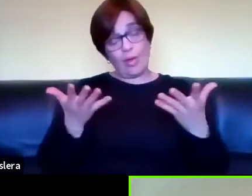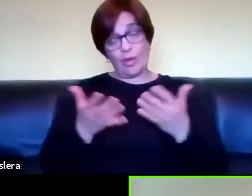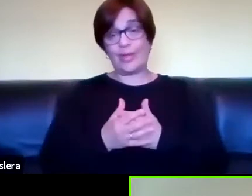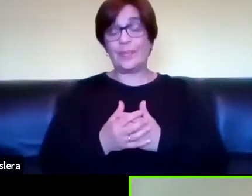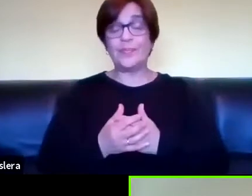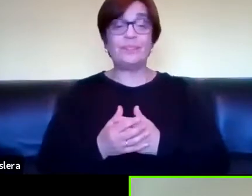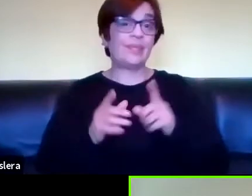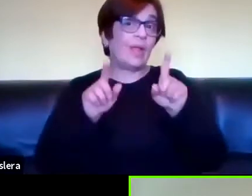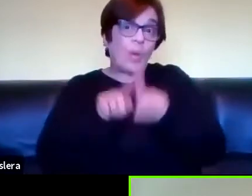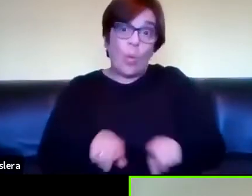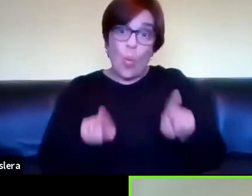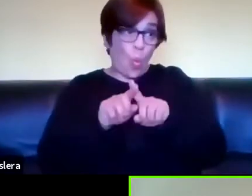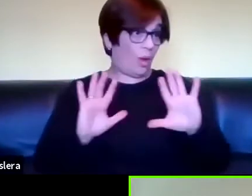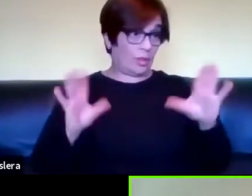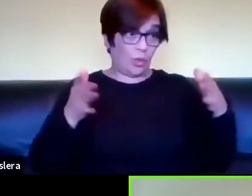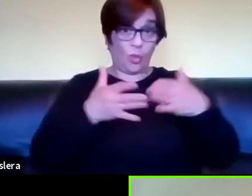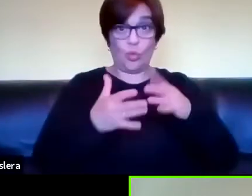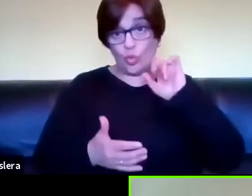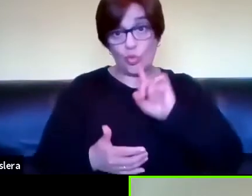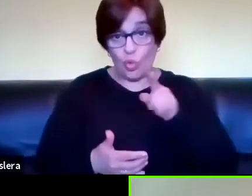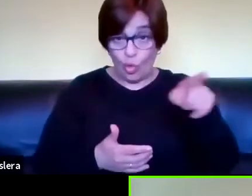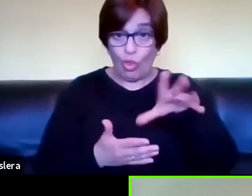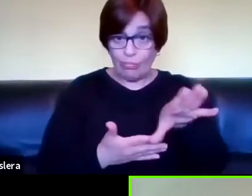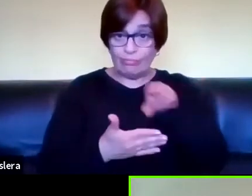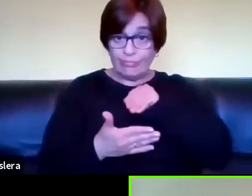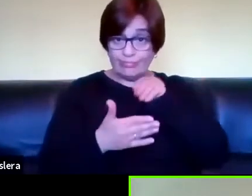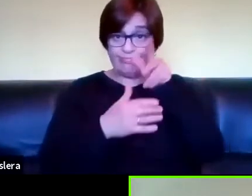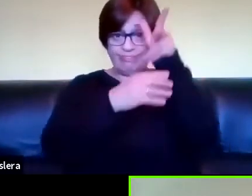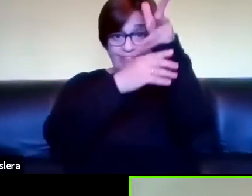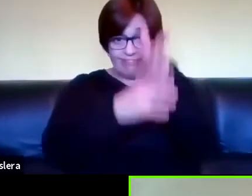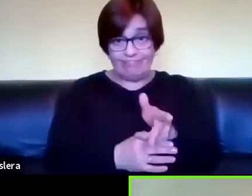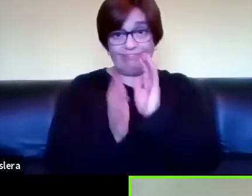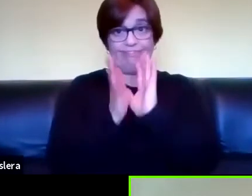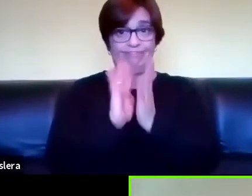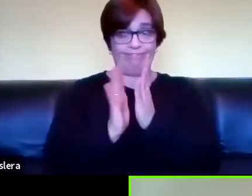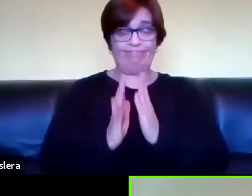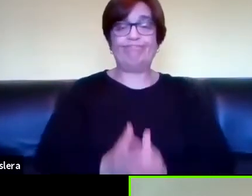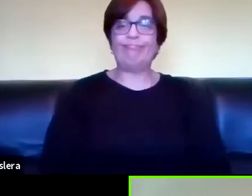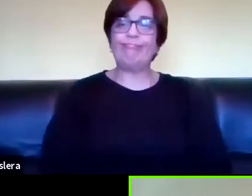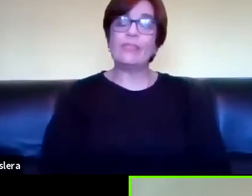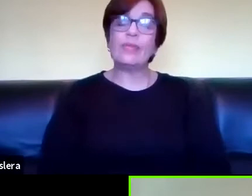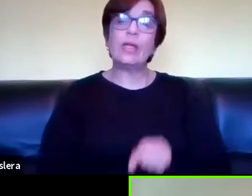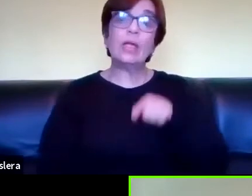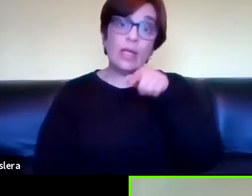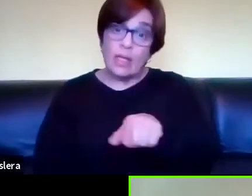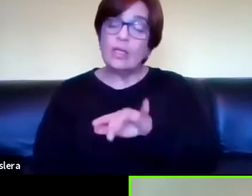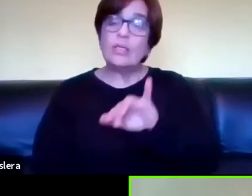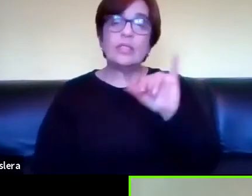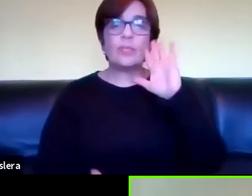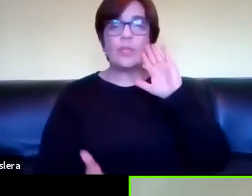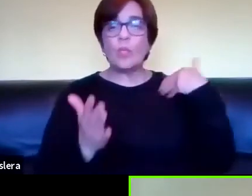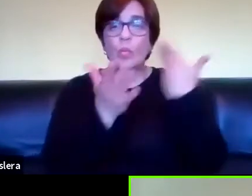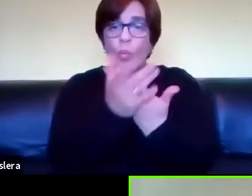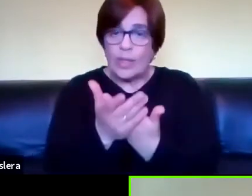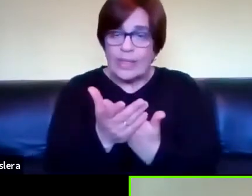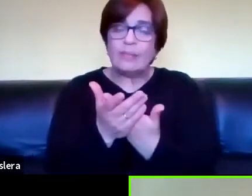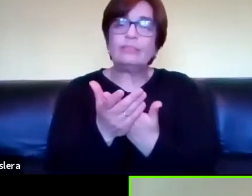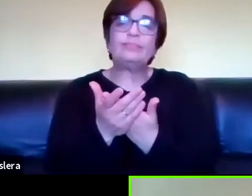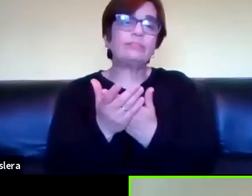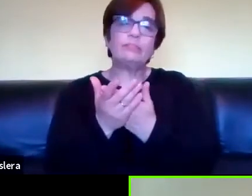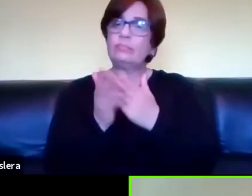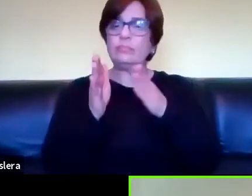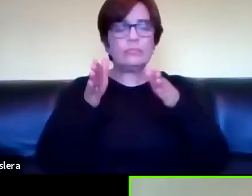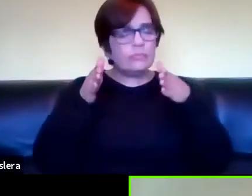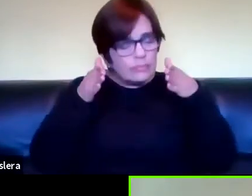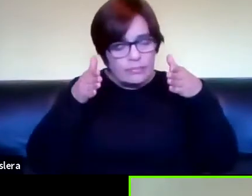mundo global de la comunidad sorda letrada en lengua de señas entonces nosotros ahí proponemos que el centro sea justamente las